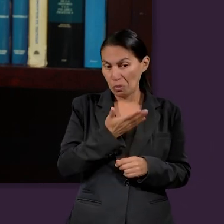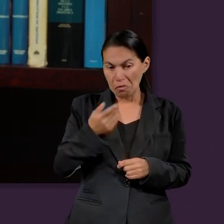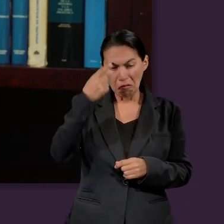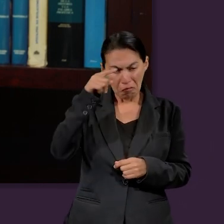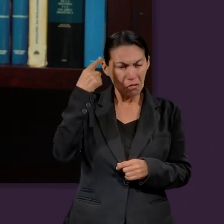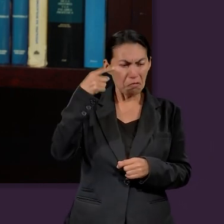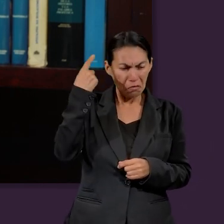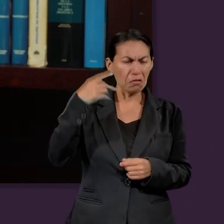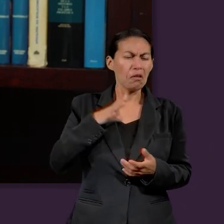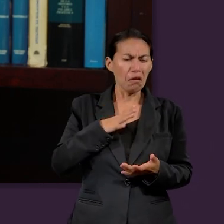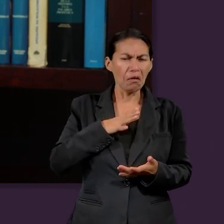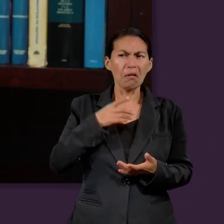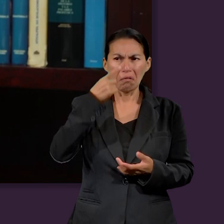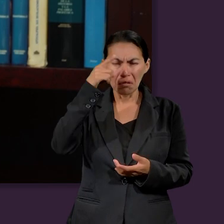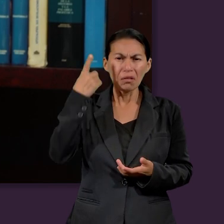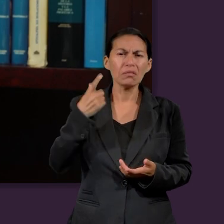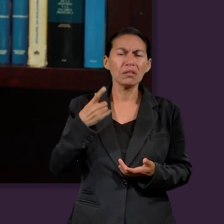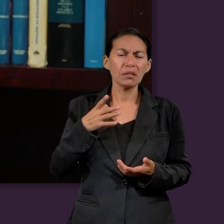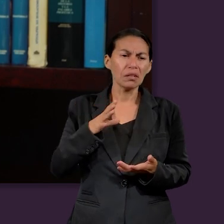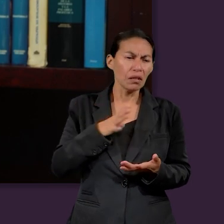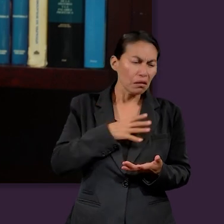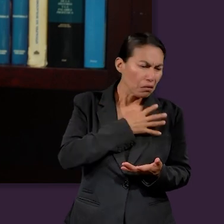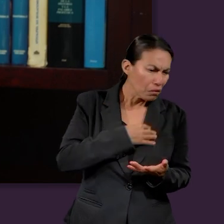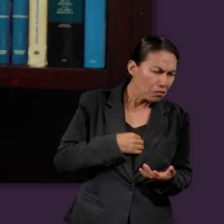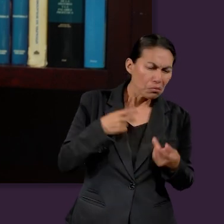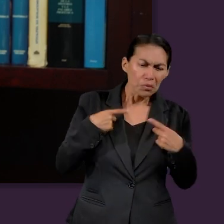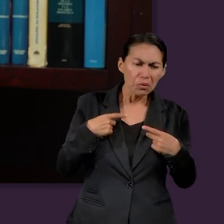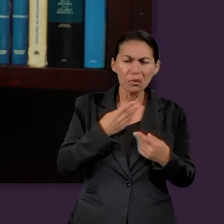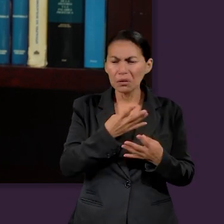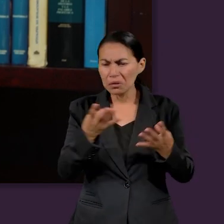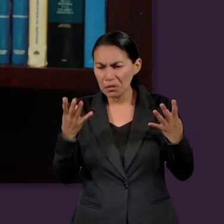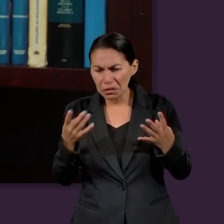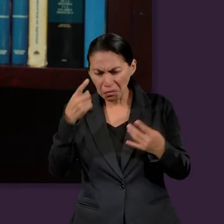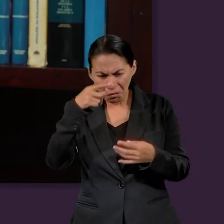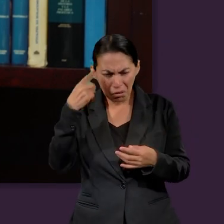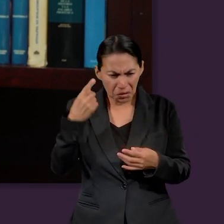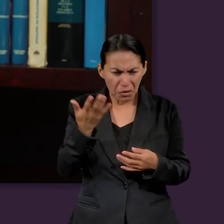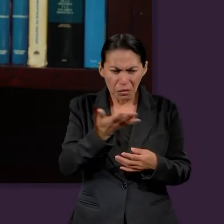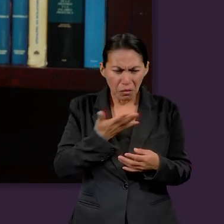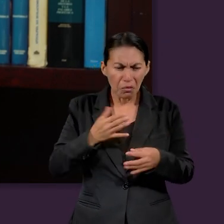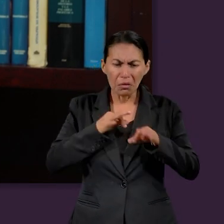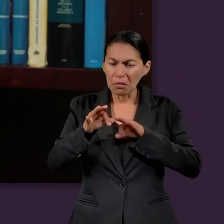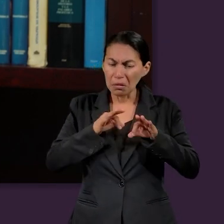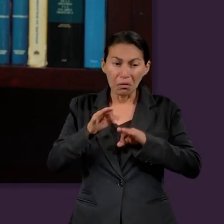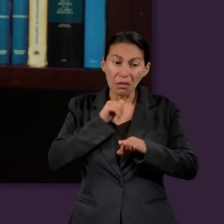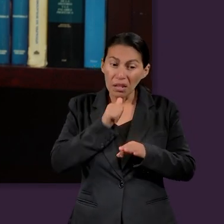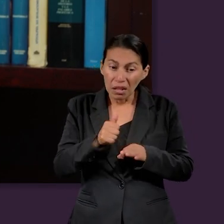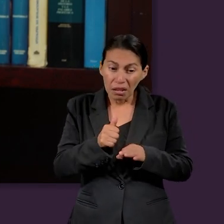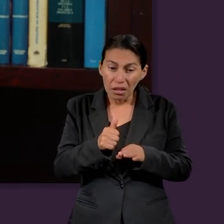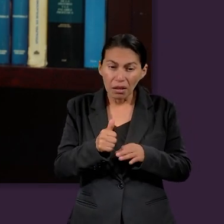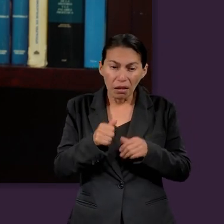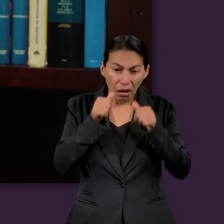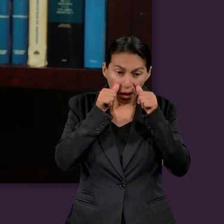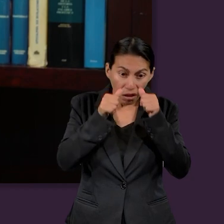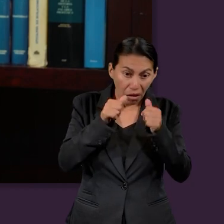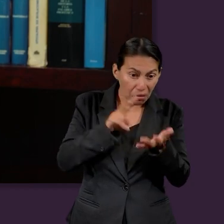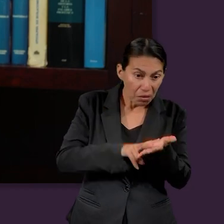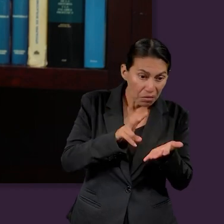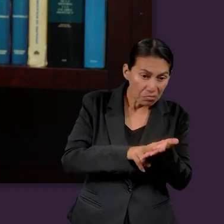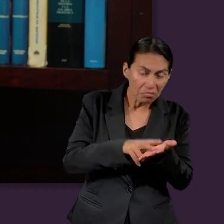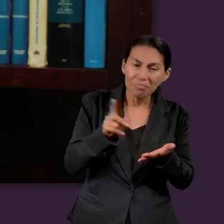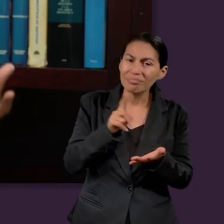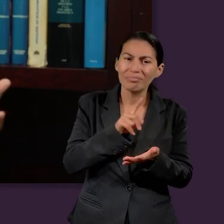todo se le facilita en la vida, todo se le facilita a sus hijos, a sus seres queridos, y todas esas cosas no se aprecian. Y